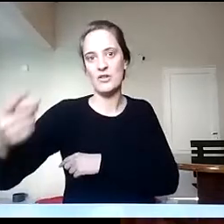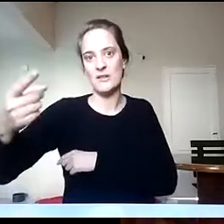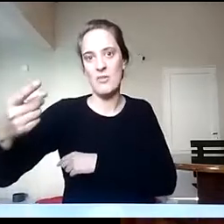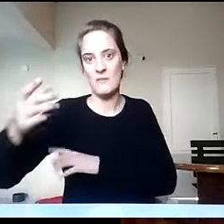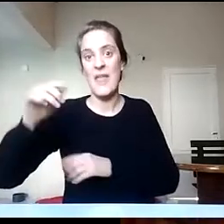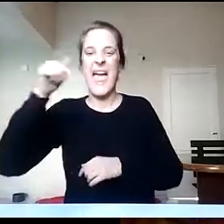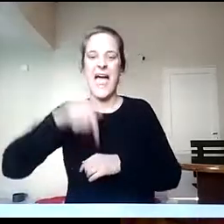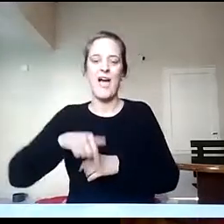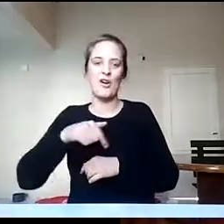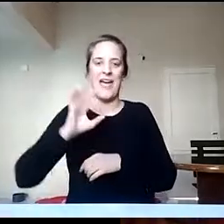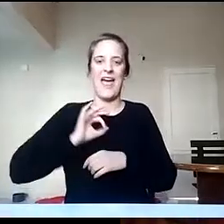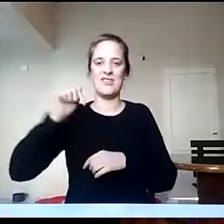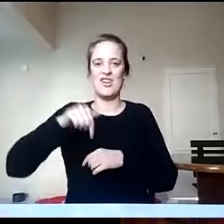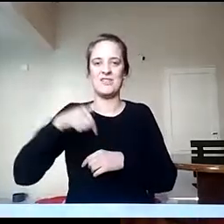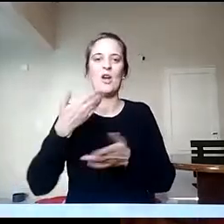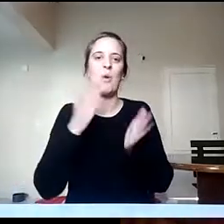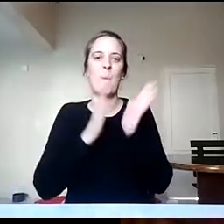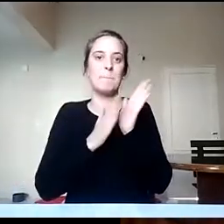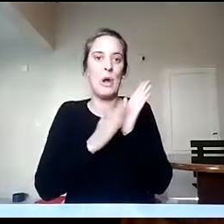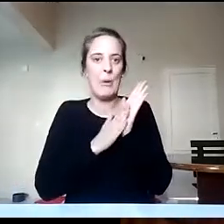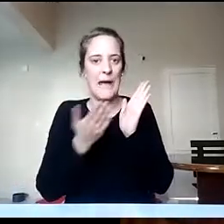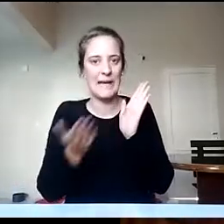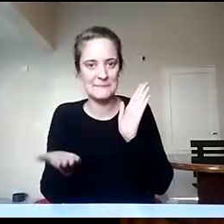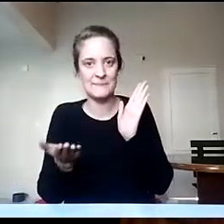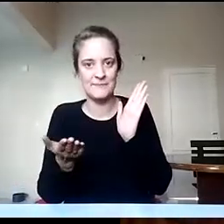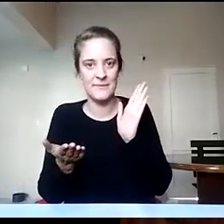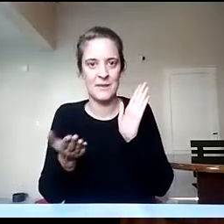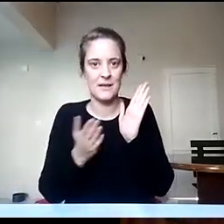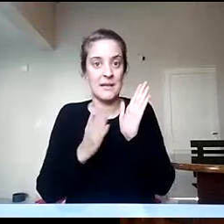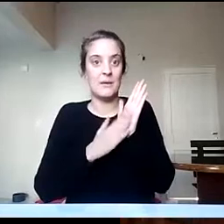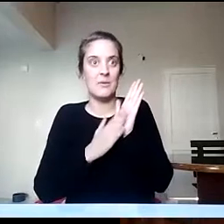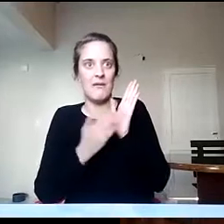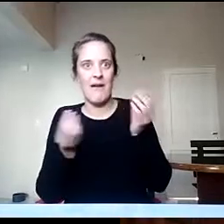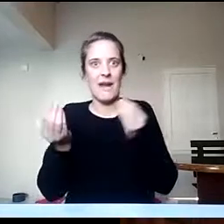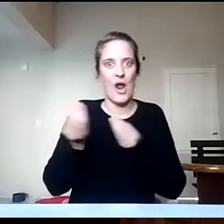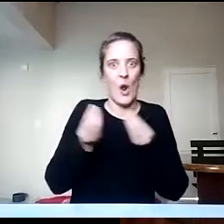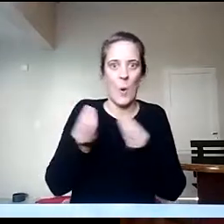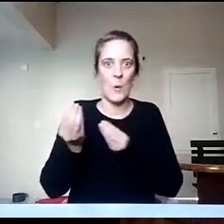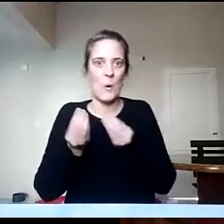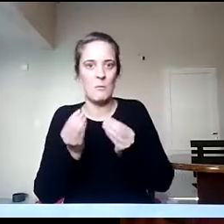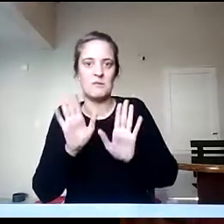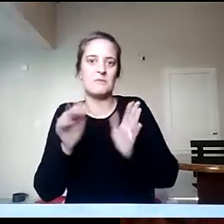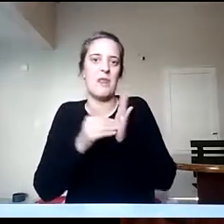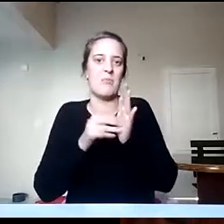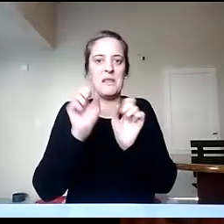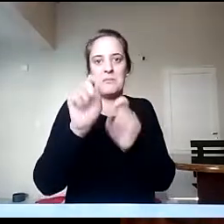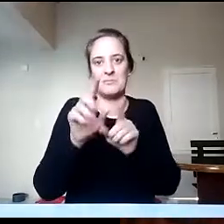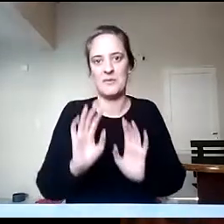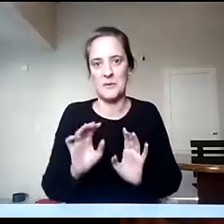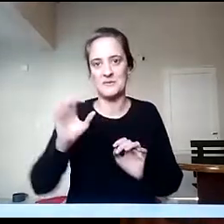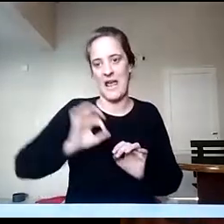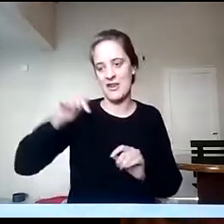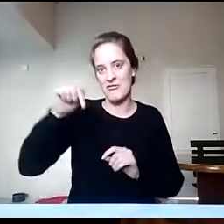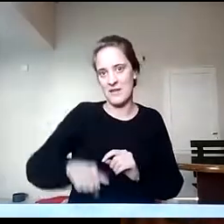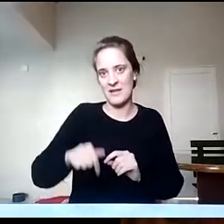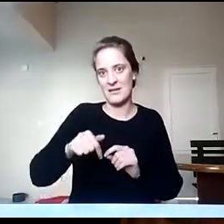prueba piloto y creo que muchos estudiantes lo van a valorar de gran manera. Quería retomar algo que me quedó en la